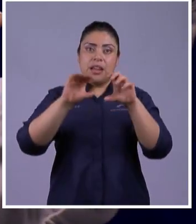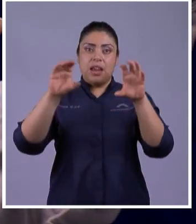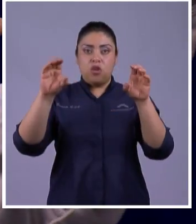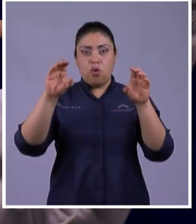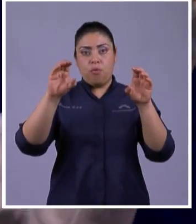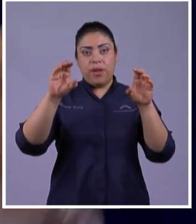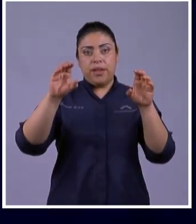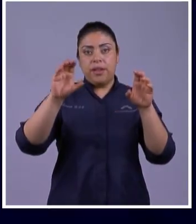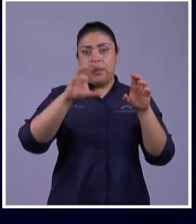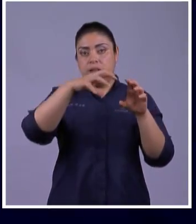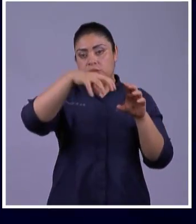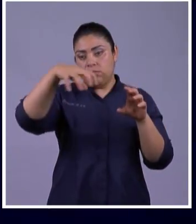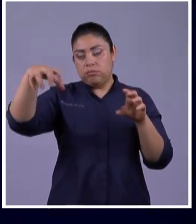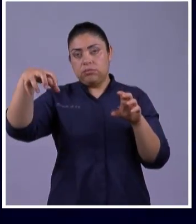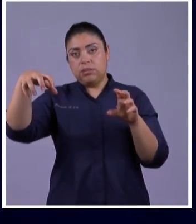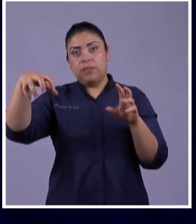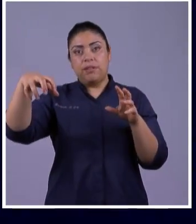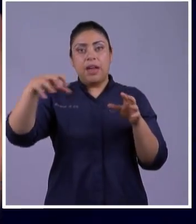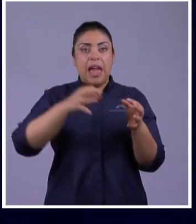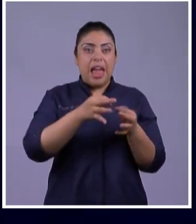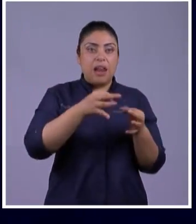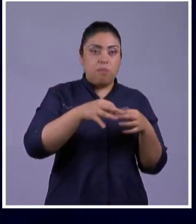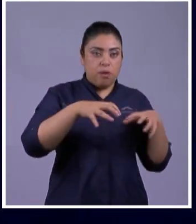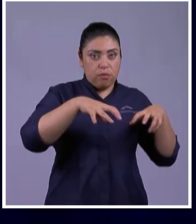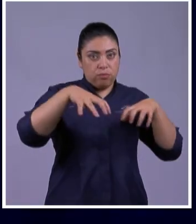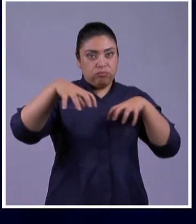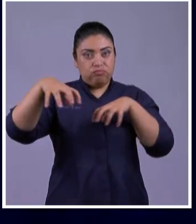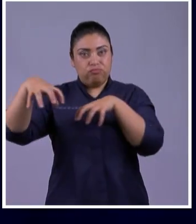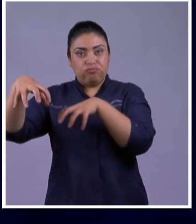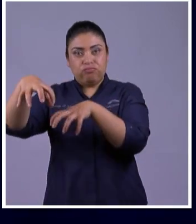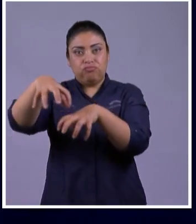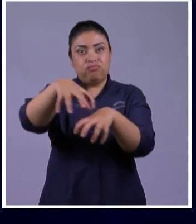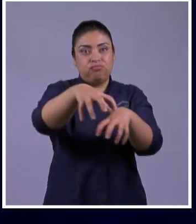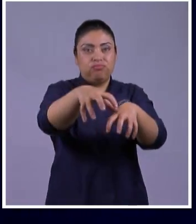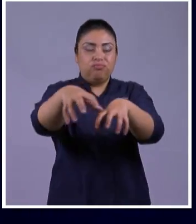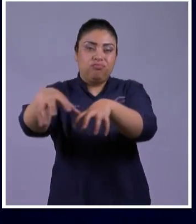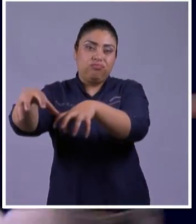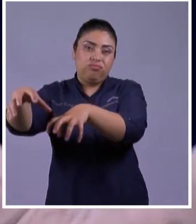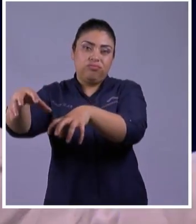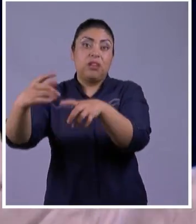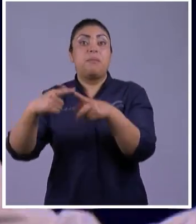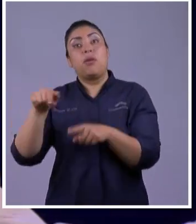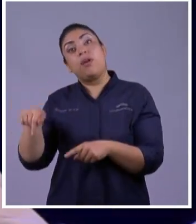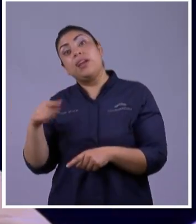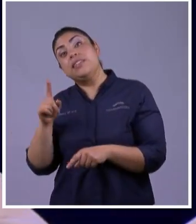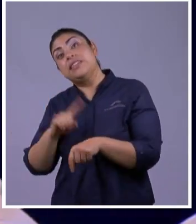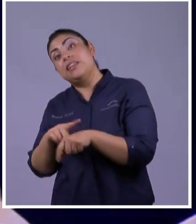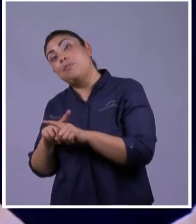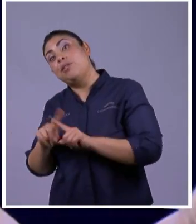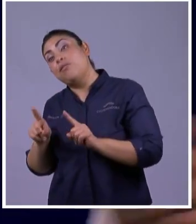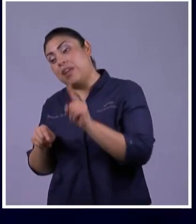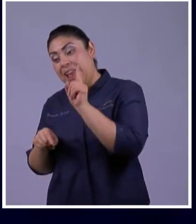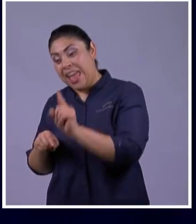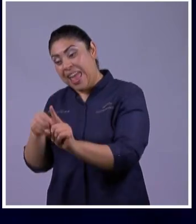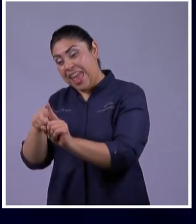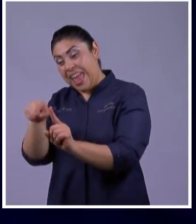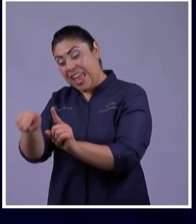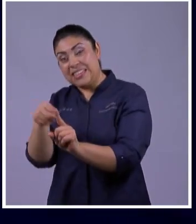Tiempo De Josué Se Movía Josué Se Movía Dios Se Movía Josué Se Movía Dios